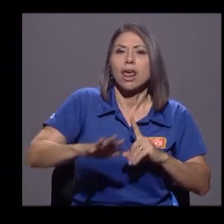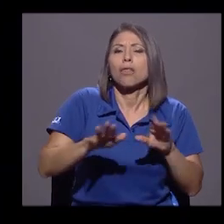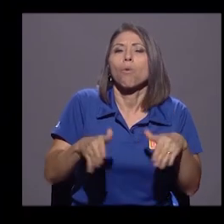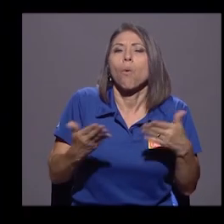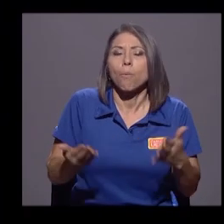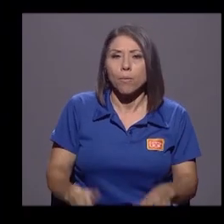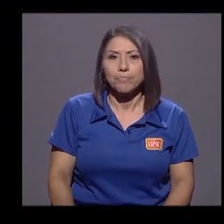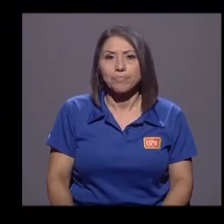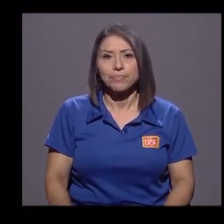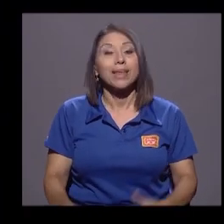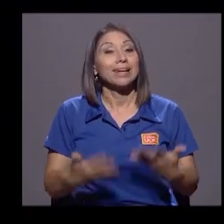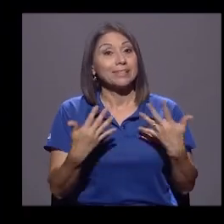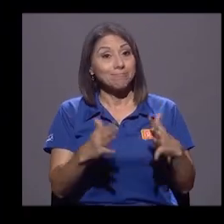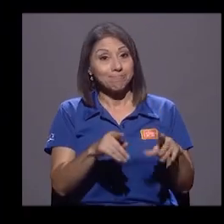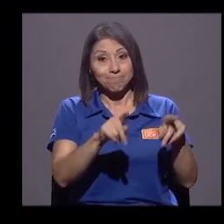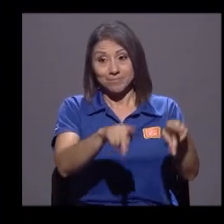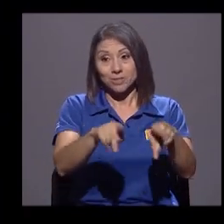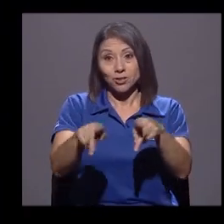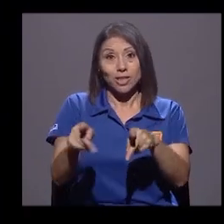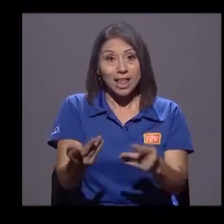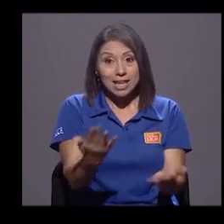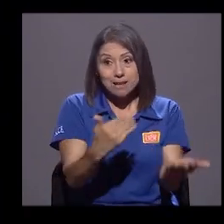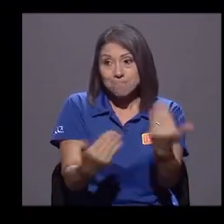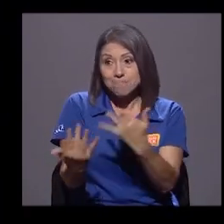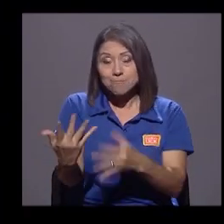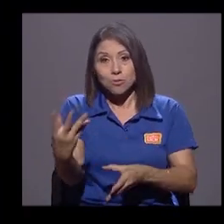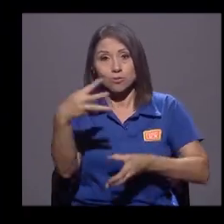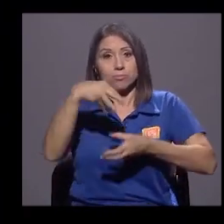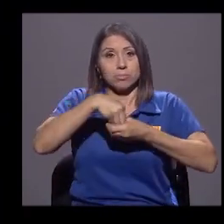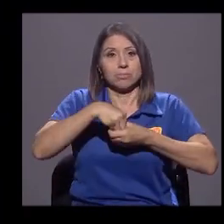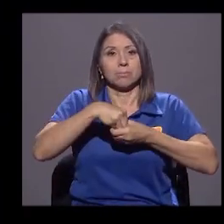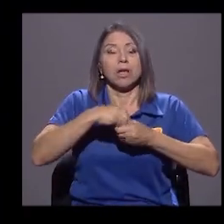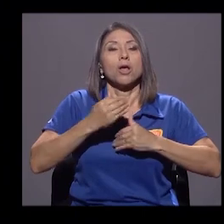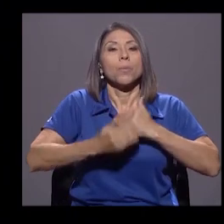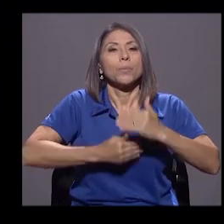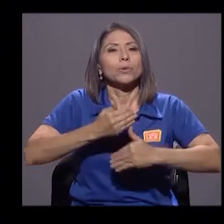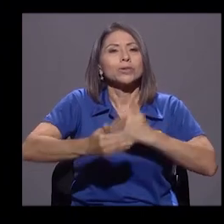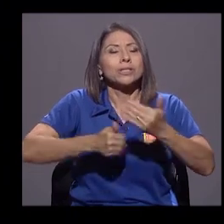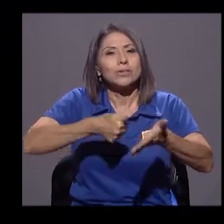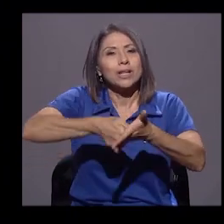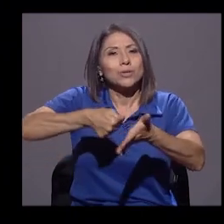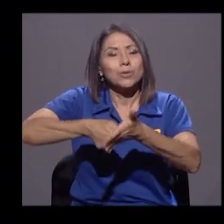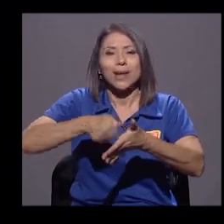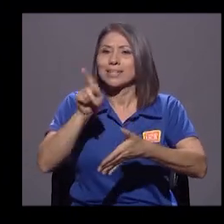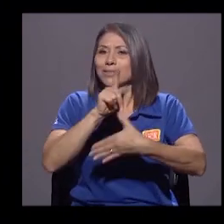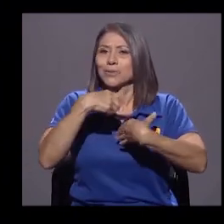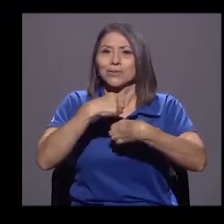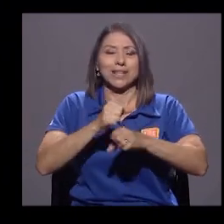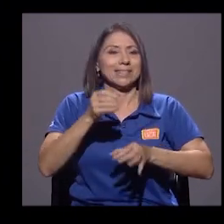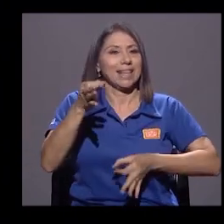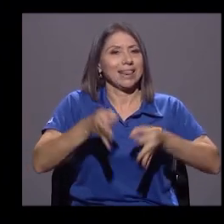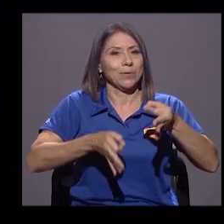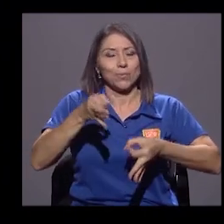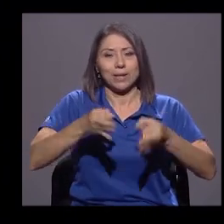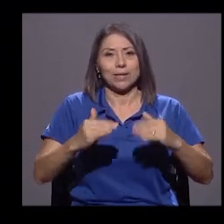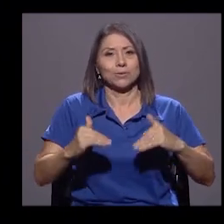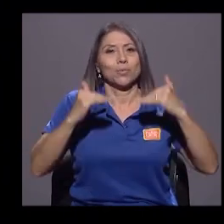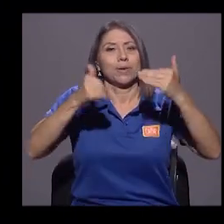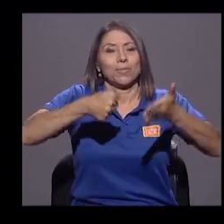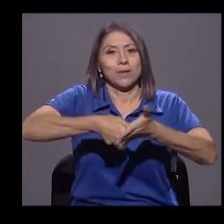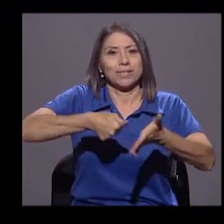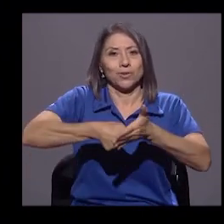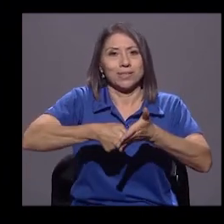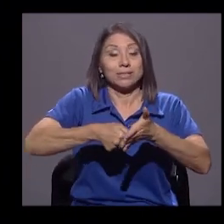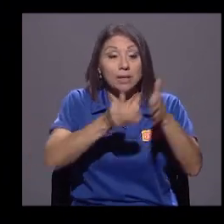Integrando, integrando más a la ciudadanía. Los procesos electorales no los hace el Tribunal Supremo de Elecciones, los organiza el